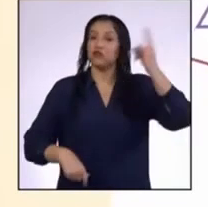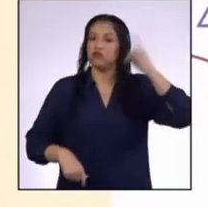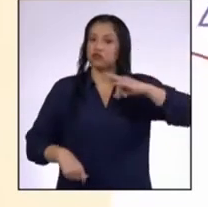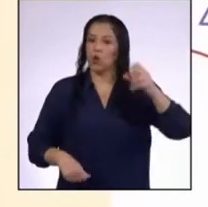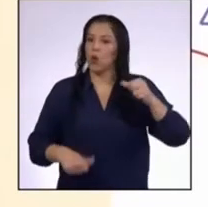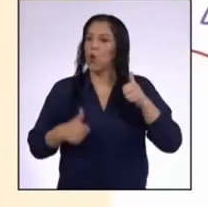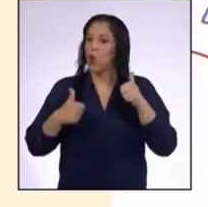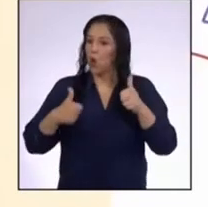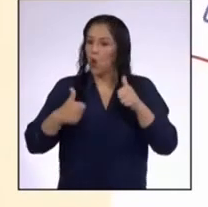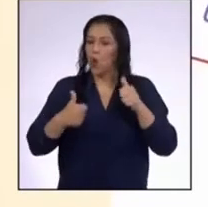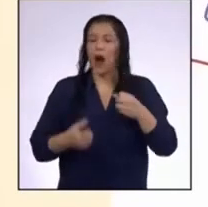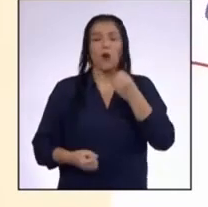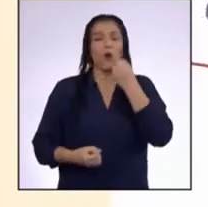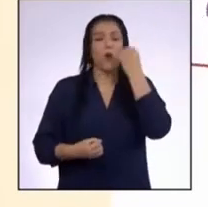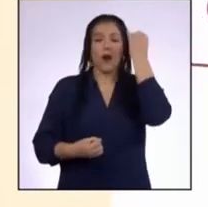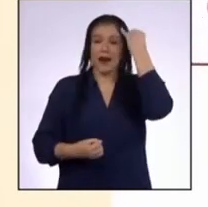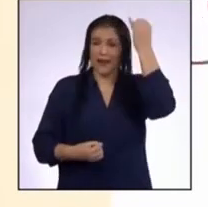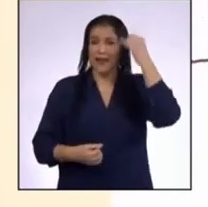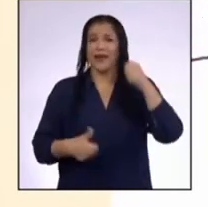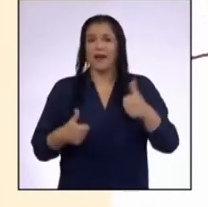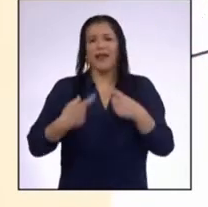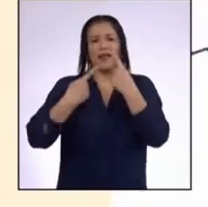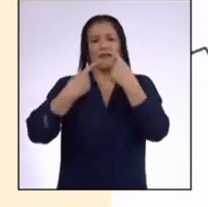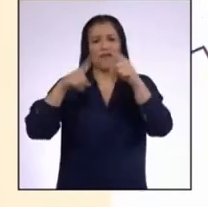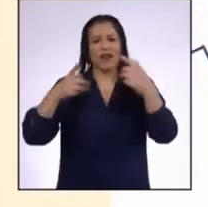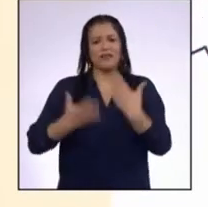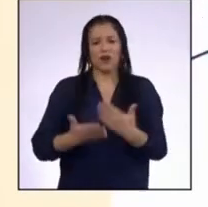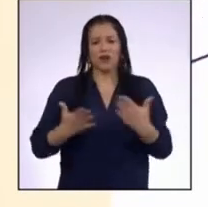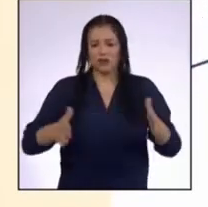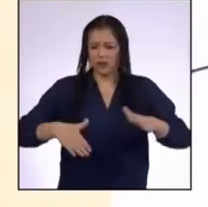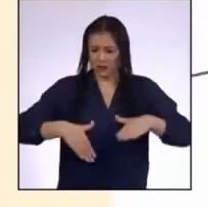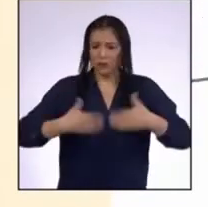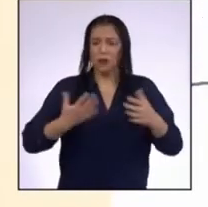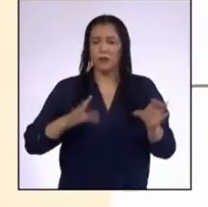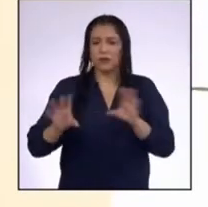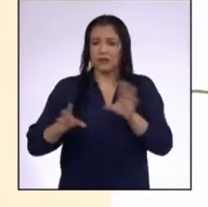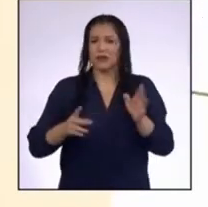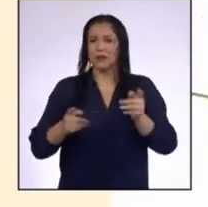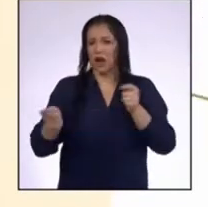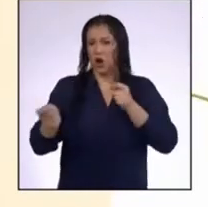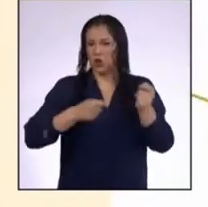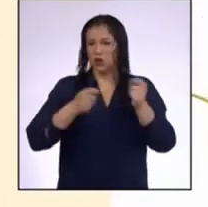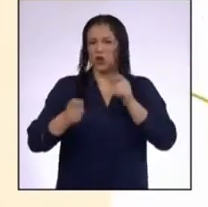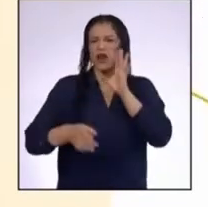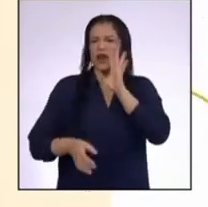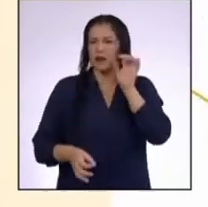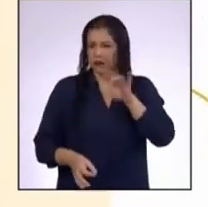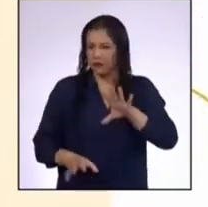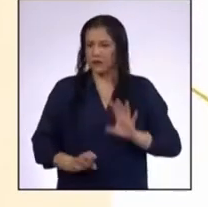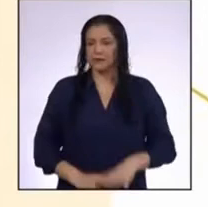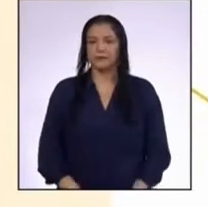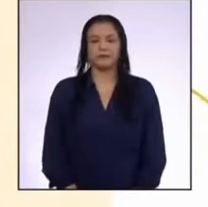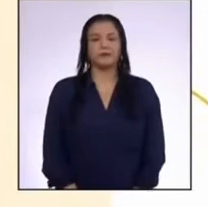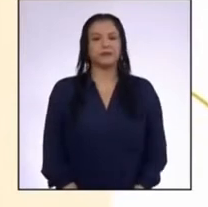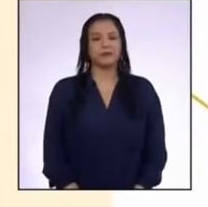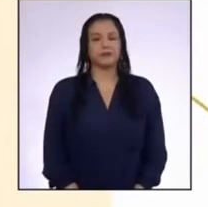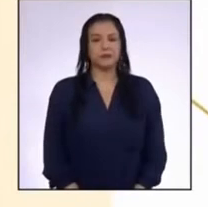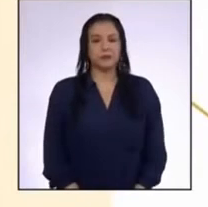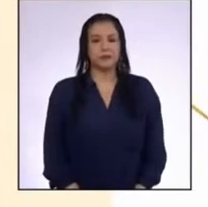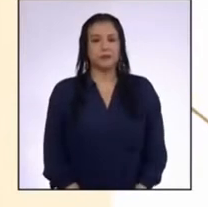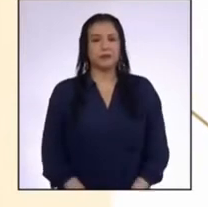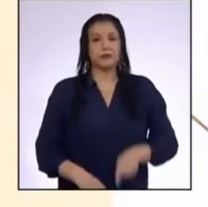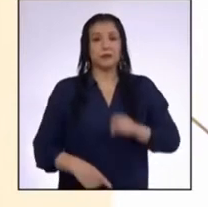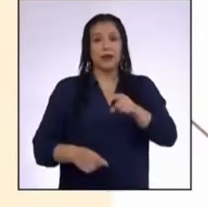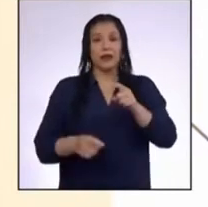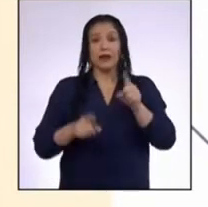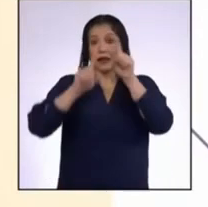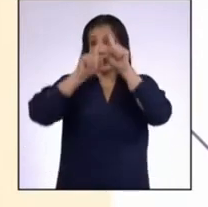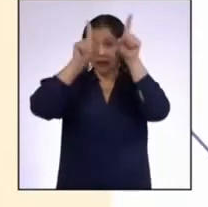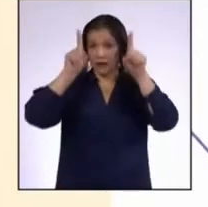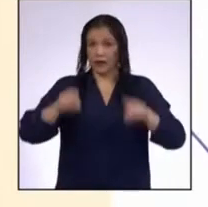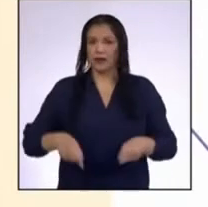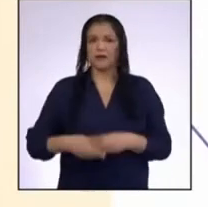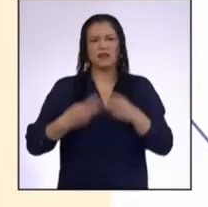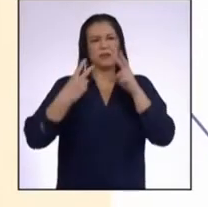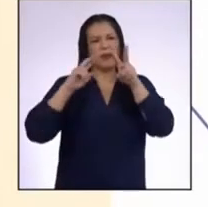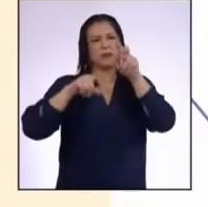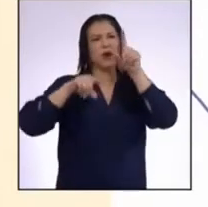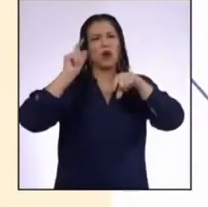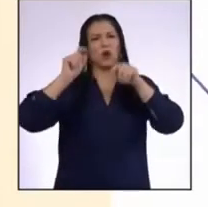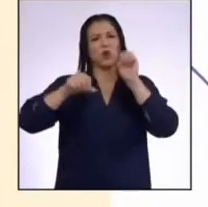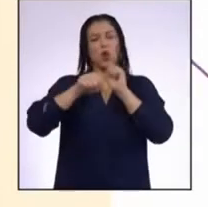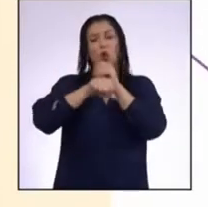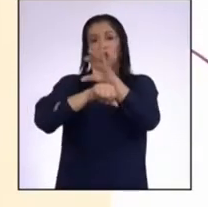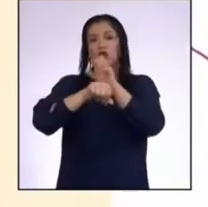genial! ¡Qué buena idea! Diferentes cosas que podemos hacer para manejar los residuos sólidos En esta infografía vemos algunos